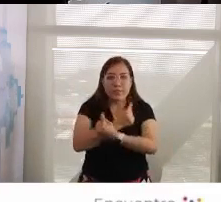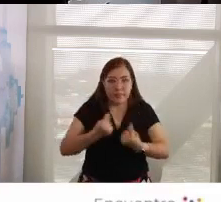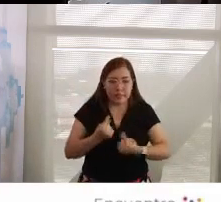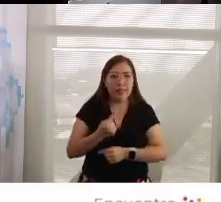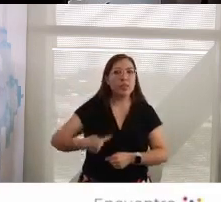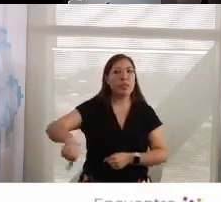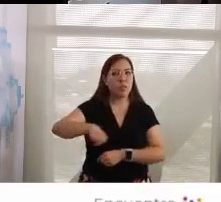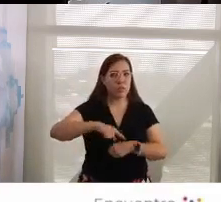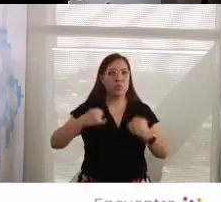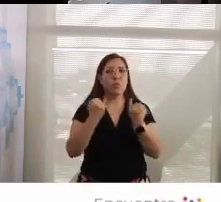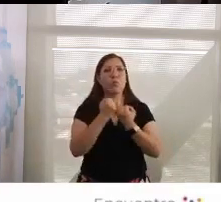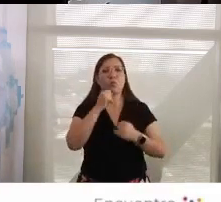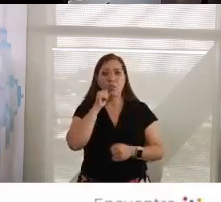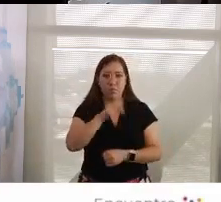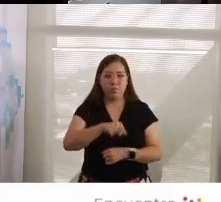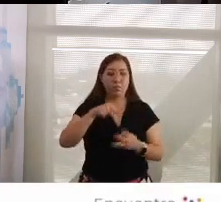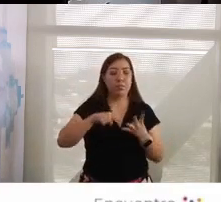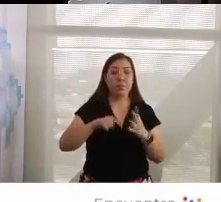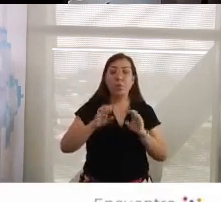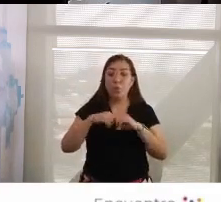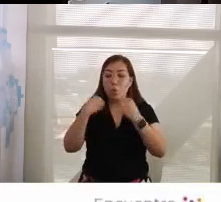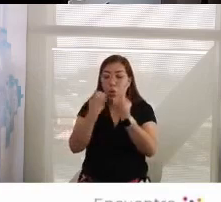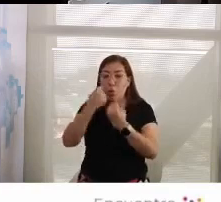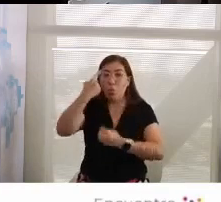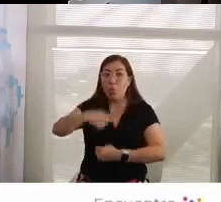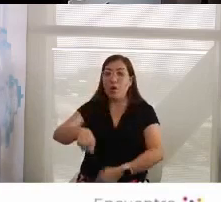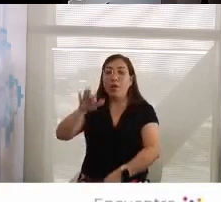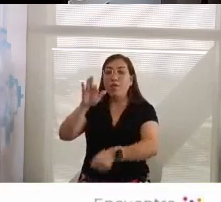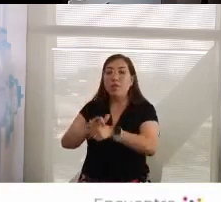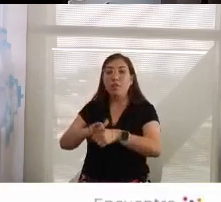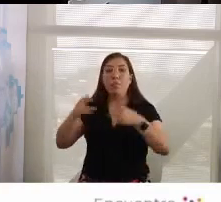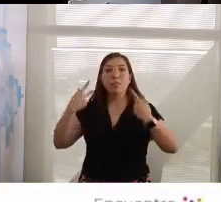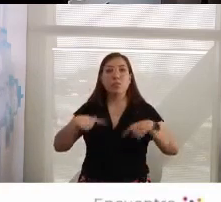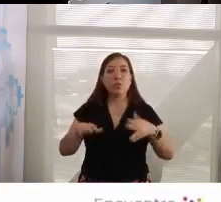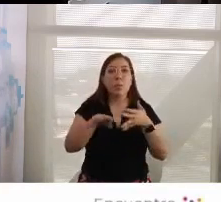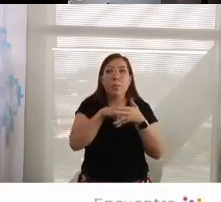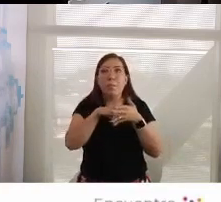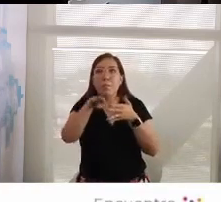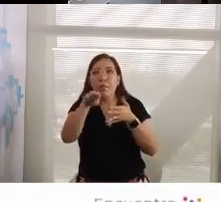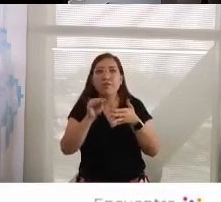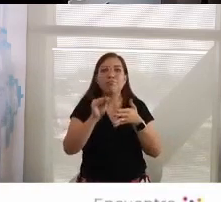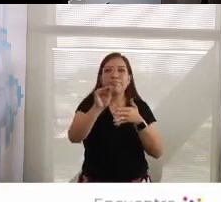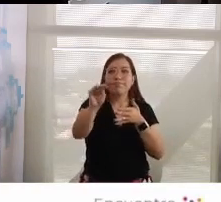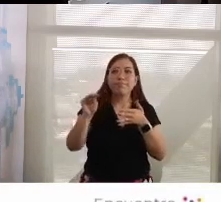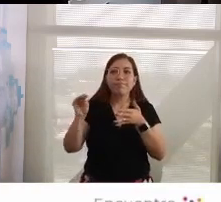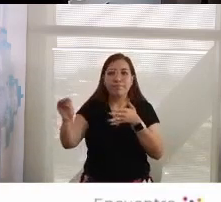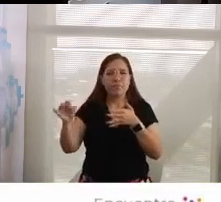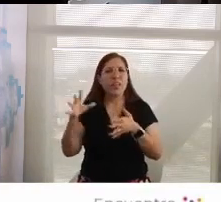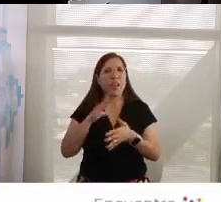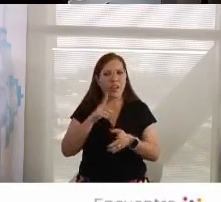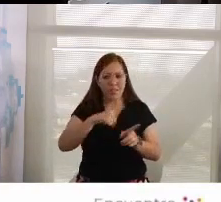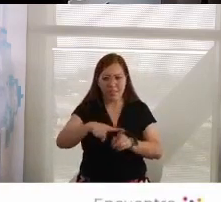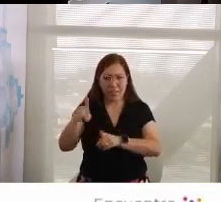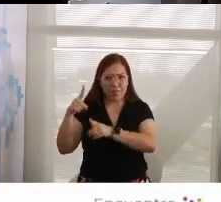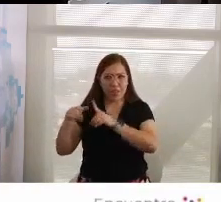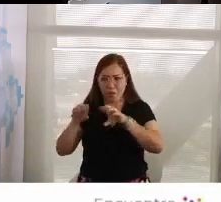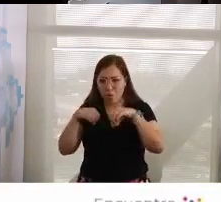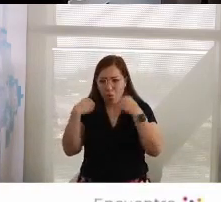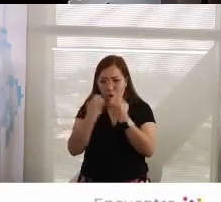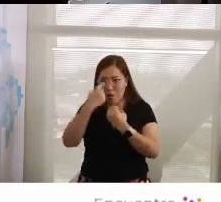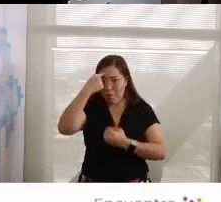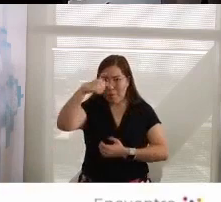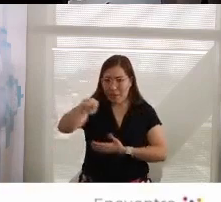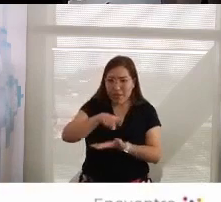están las organizaciones para defender o proteger a los migrantes, allí están las organizaciones para defender los derechos